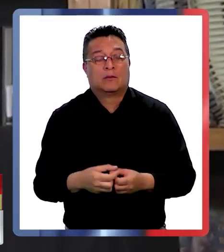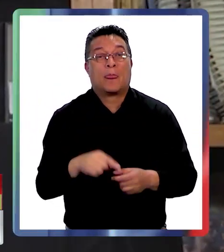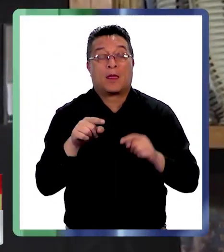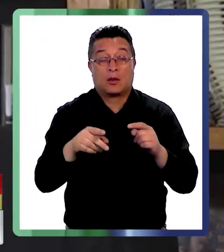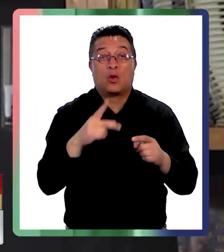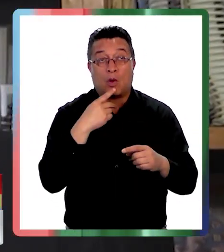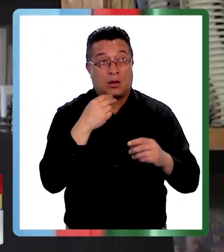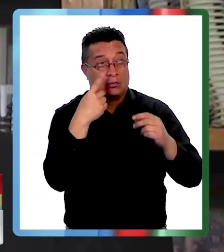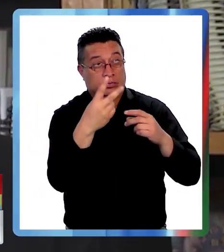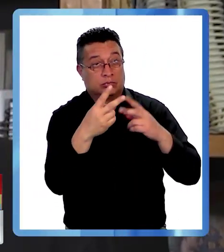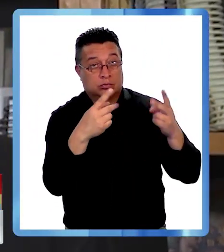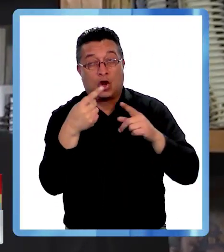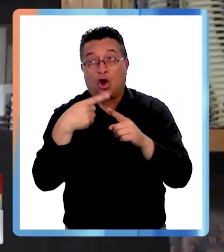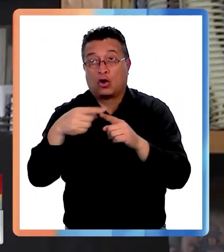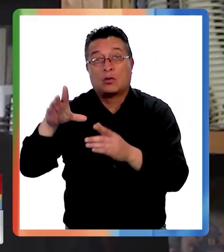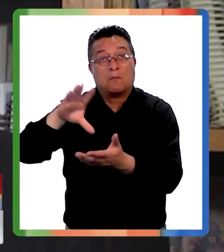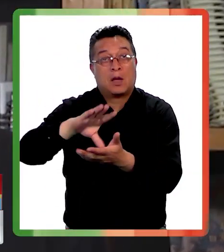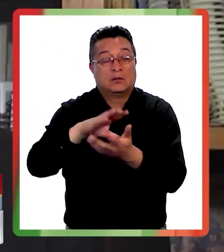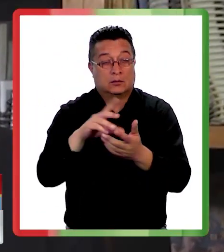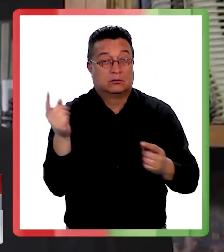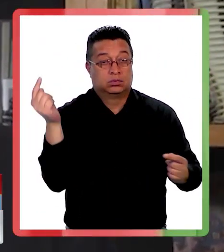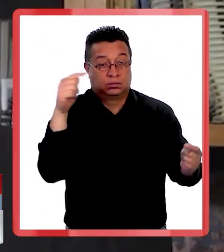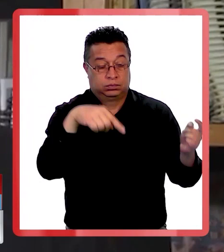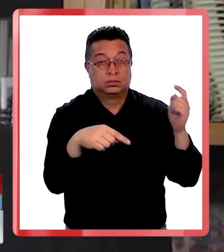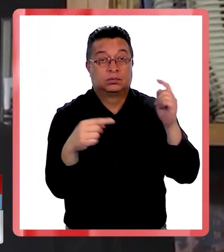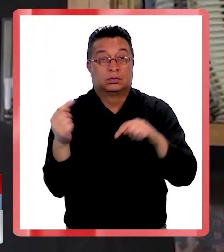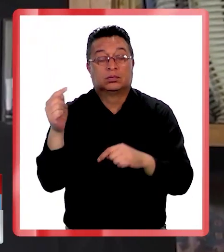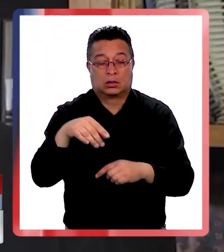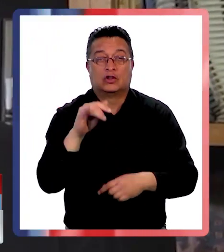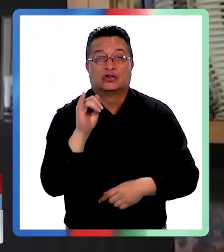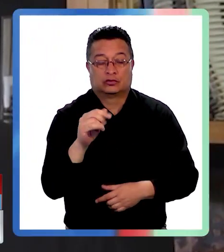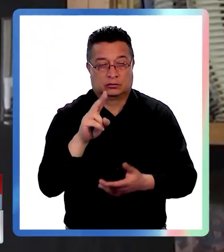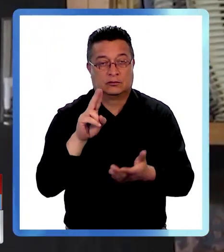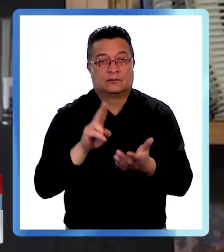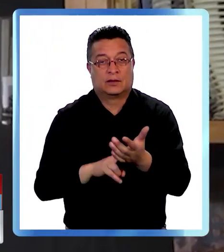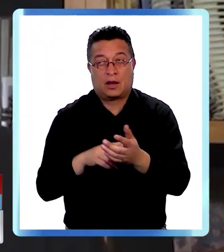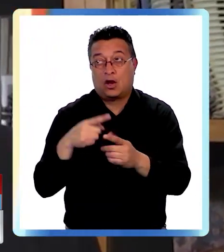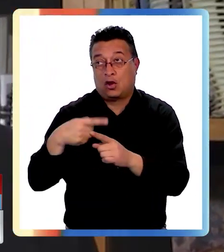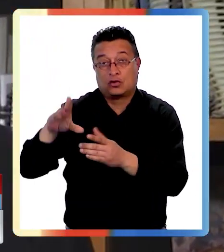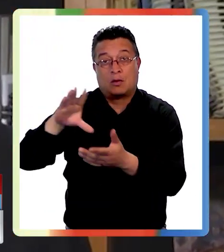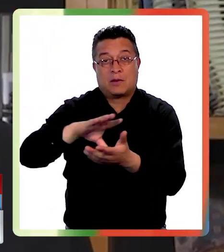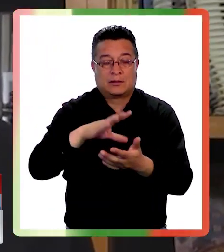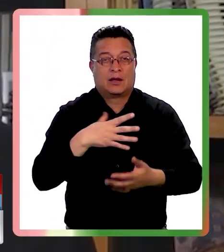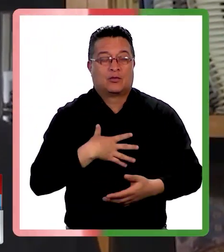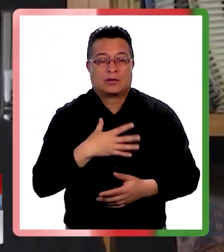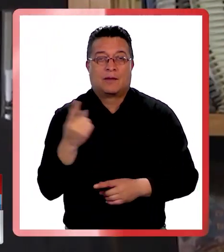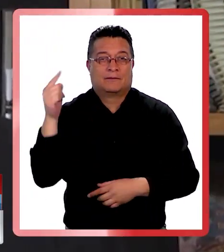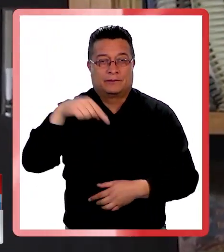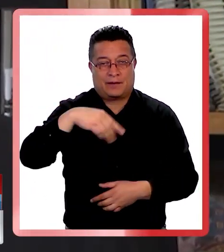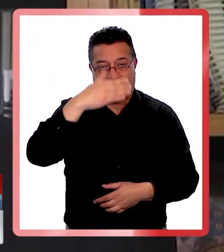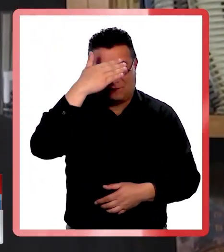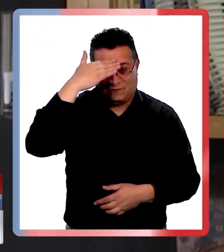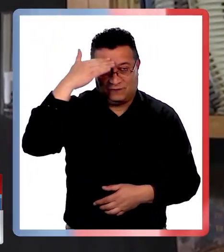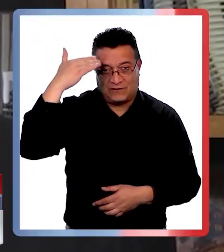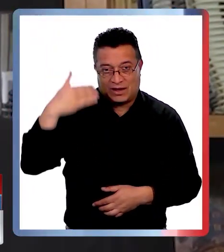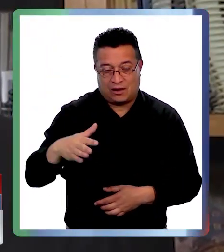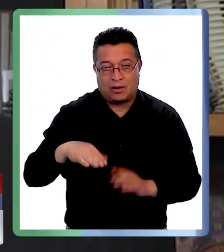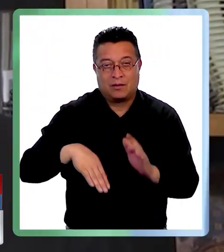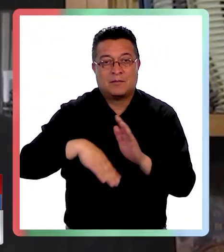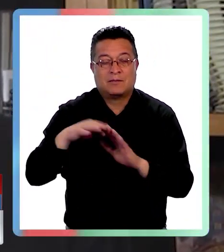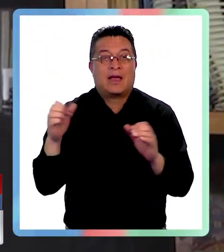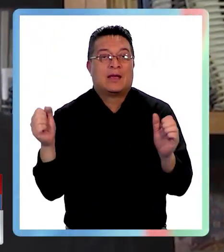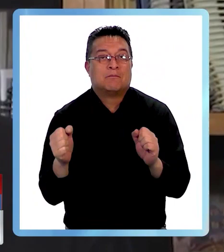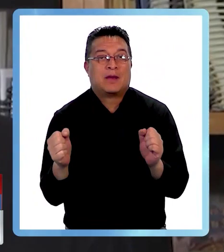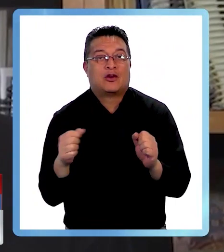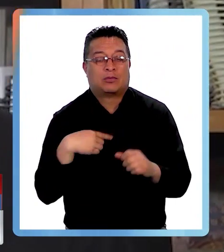ejemplo llama la atención de los extranjeros o de gente turista nacional. Sí, efectivamente. Bueno, el extranjero sí prefiere venir más en el verano que en el invierno. El invierno es